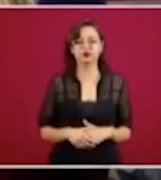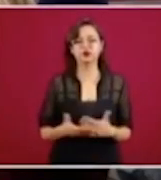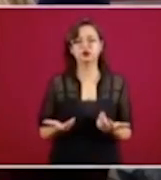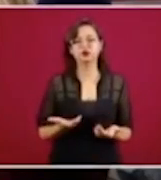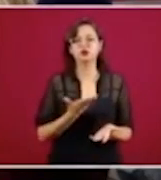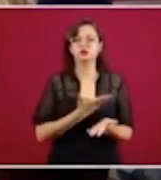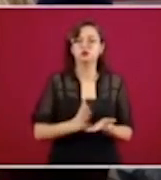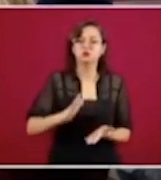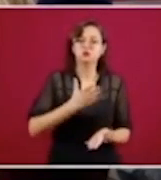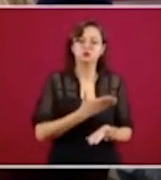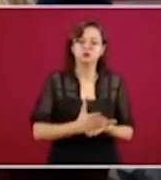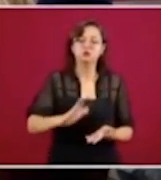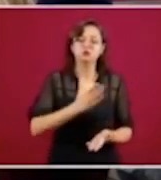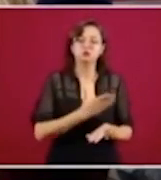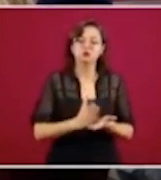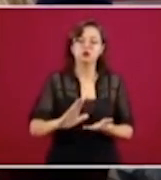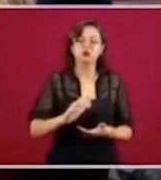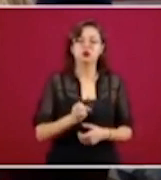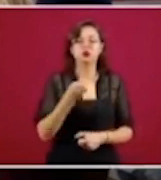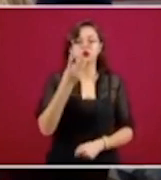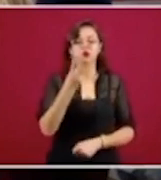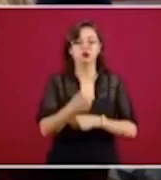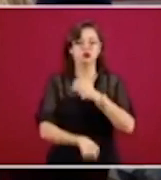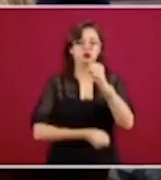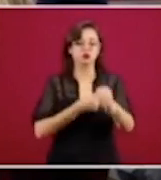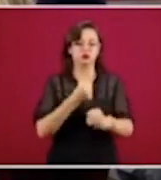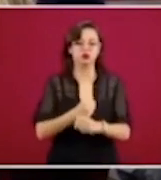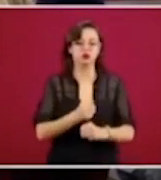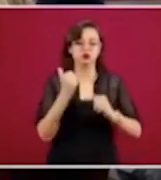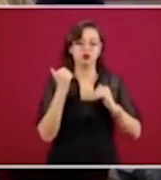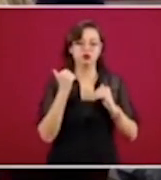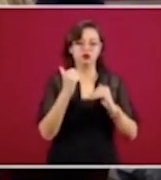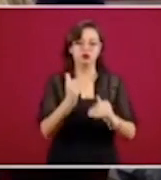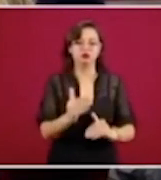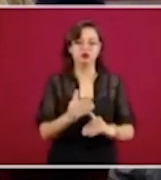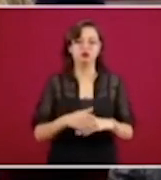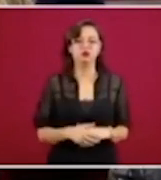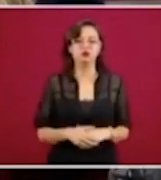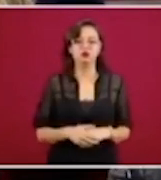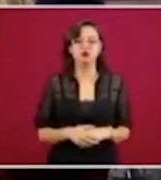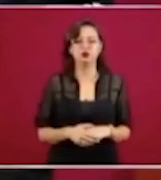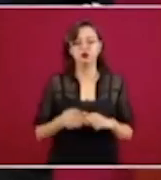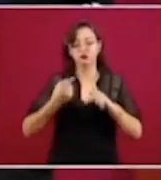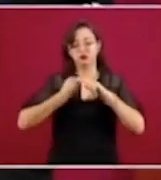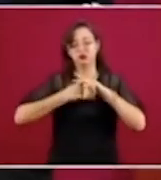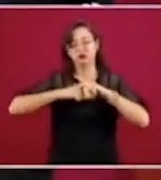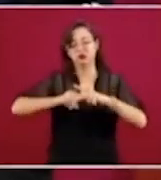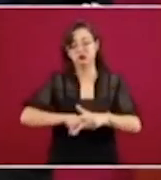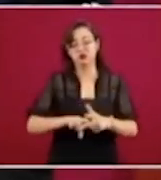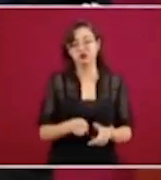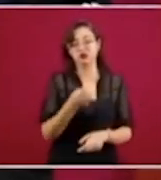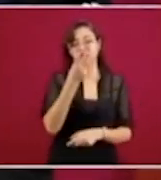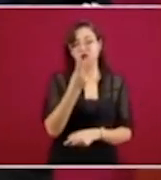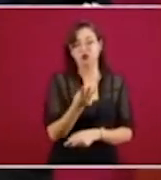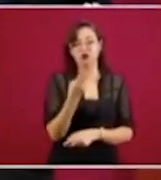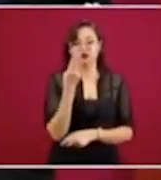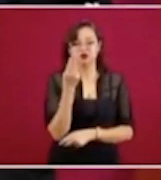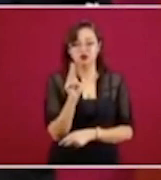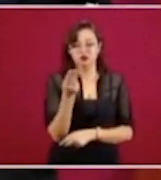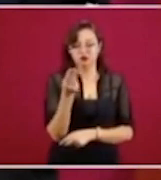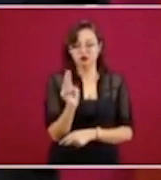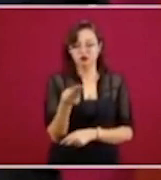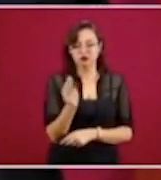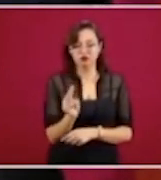pagarse en un plazo de hasta tres años a partir, como ya lo ha mencionado el presidente, del 4 de mayo mediante